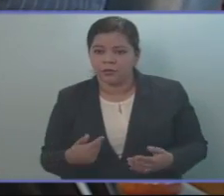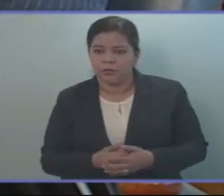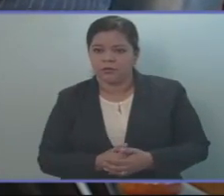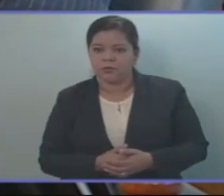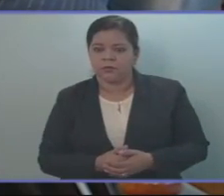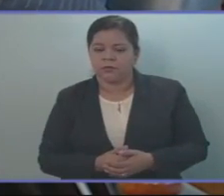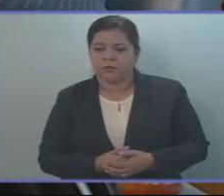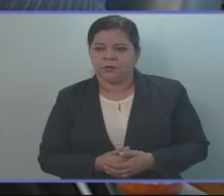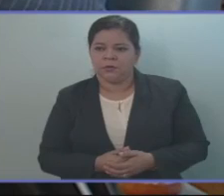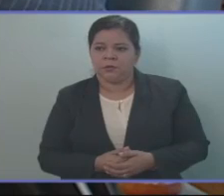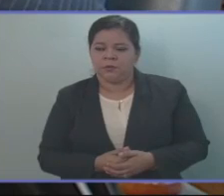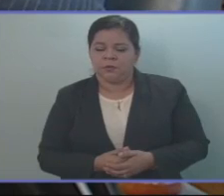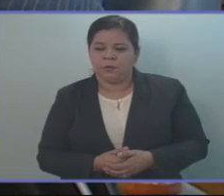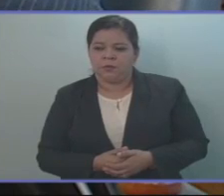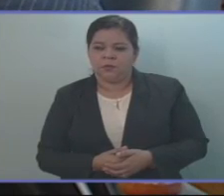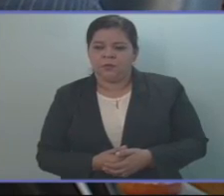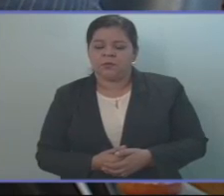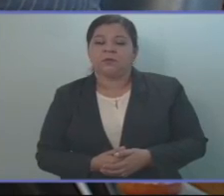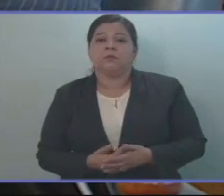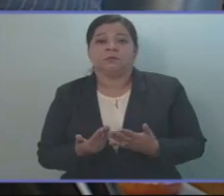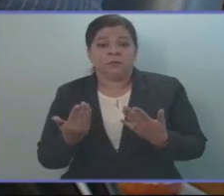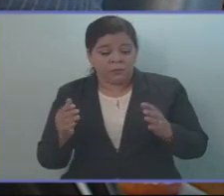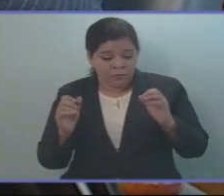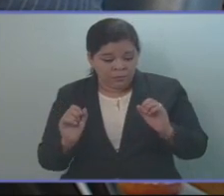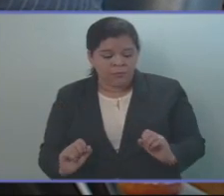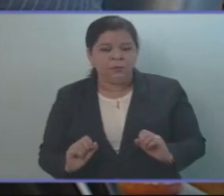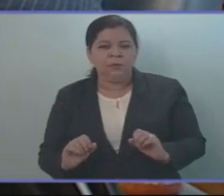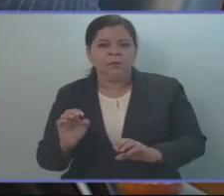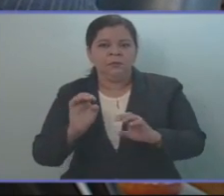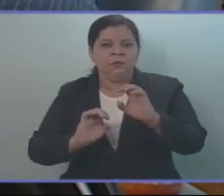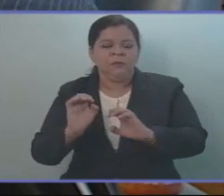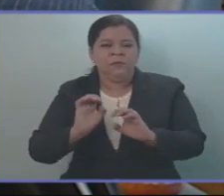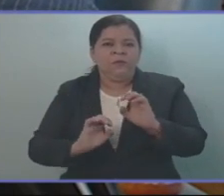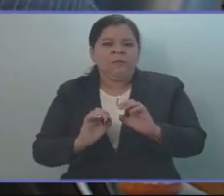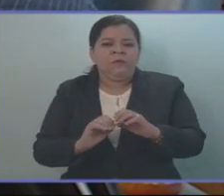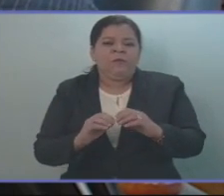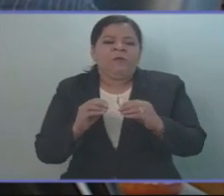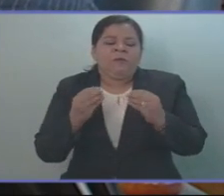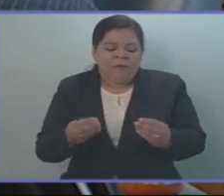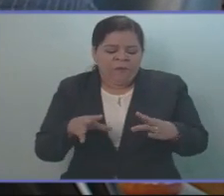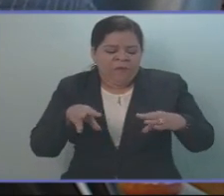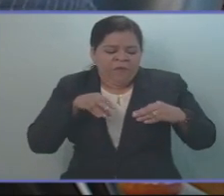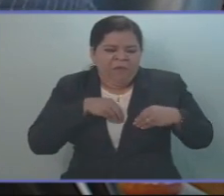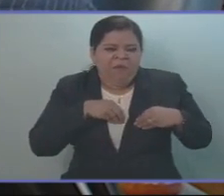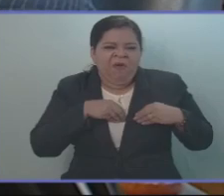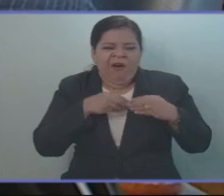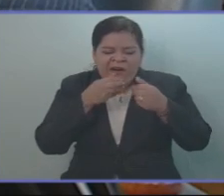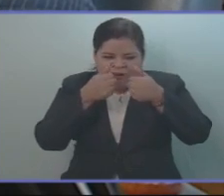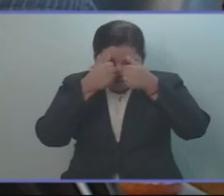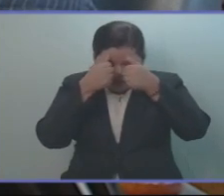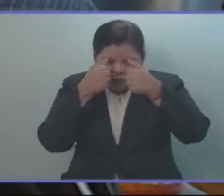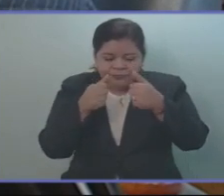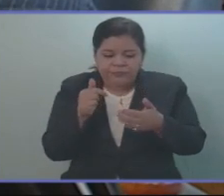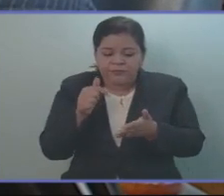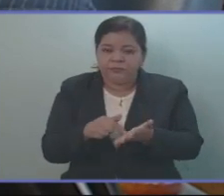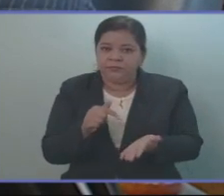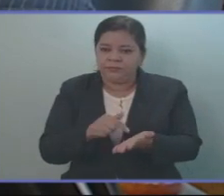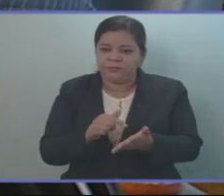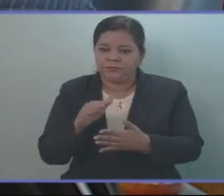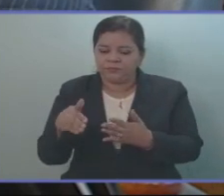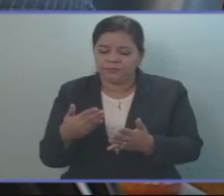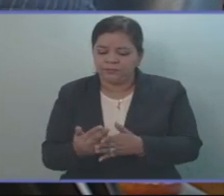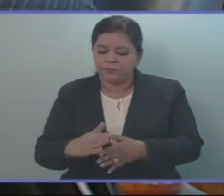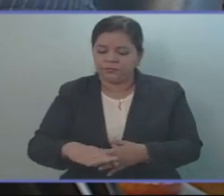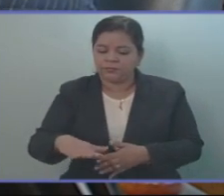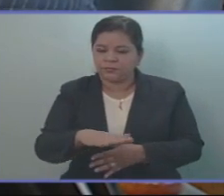evalúe el impacto que eso tiene en las